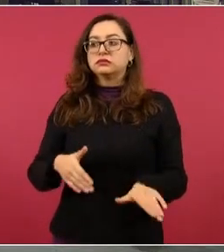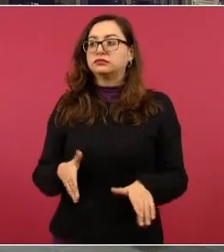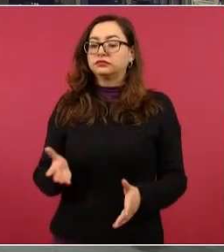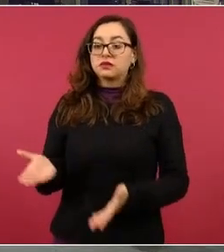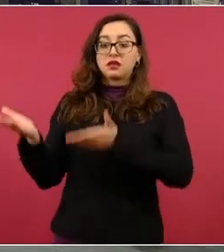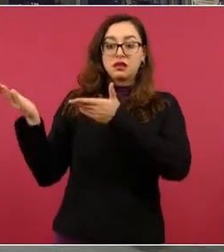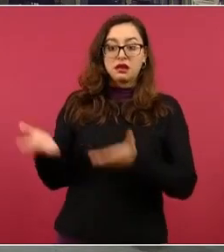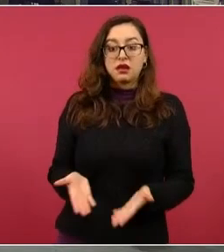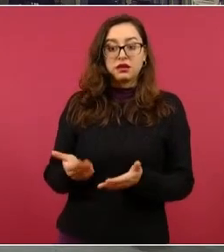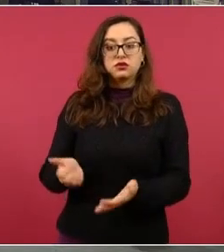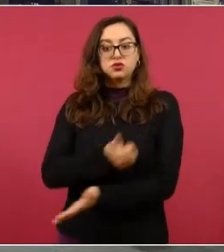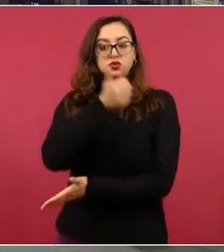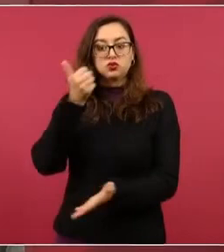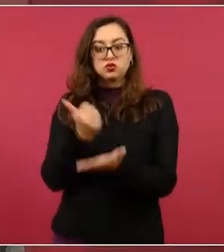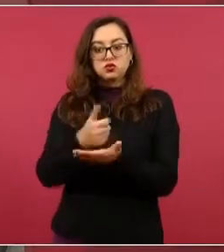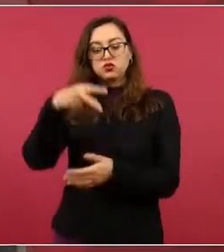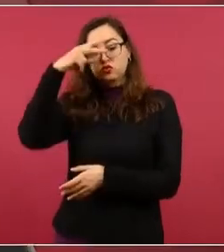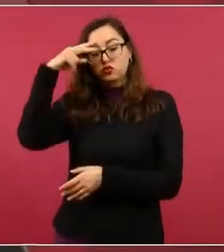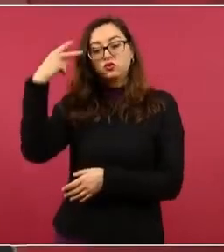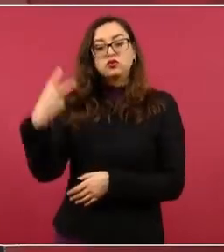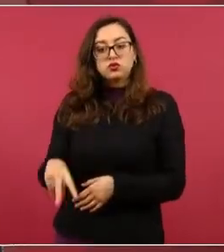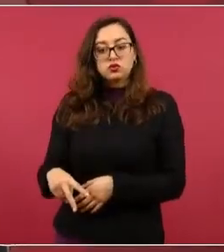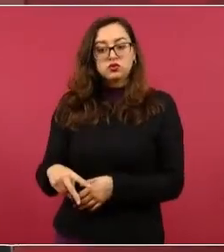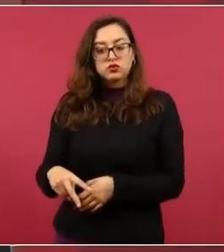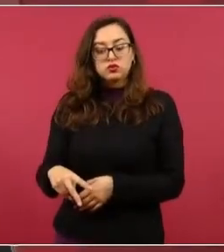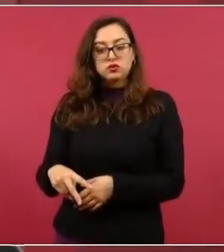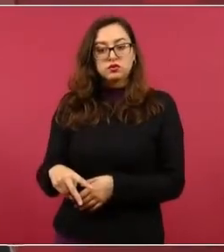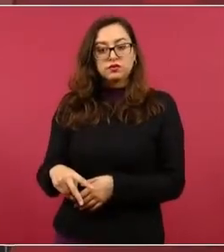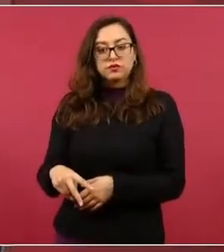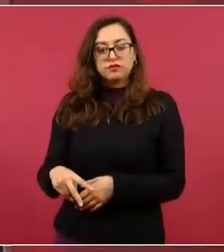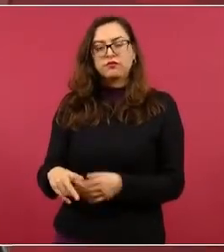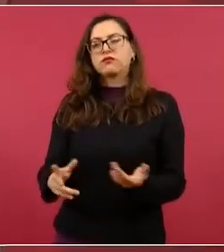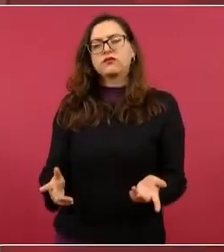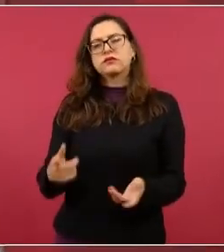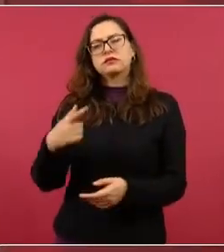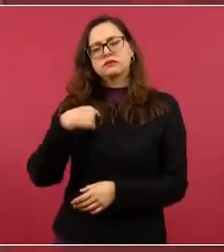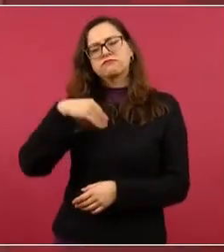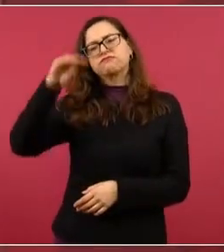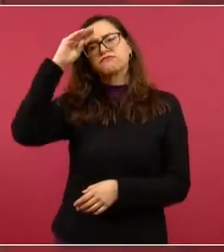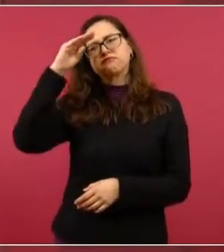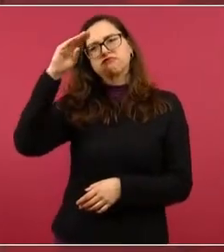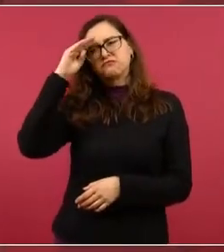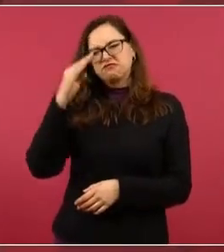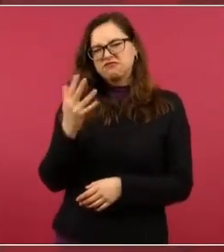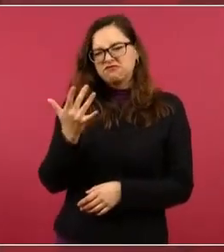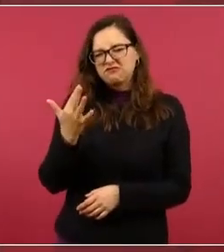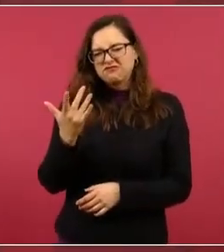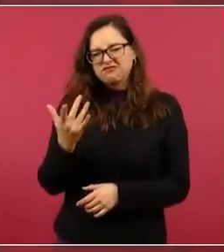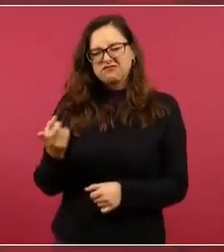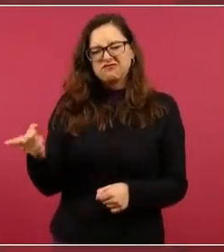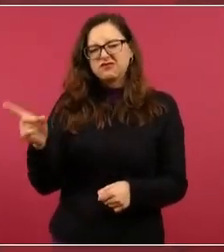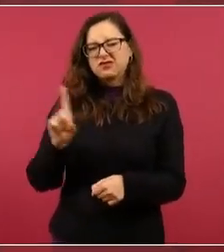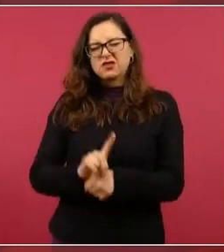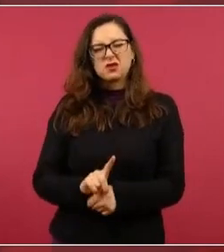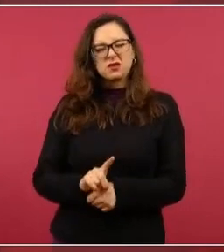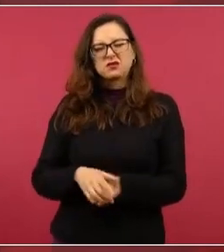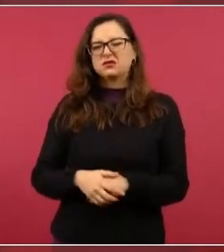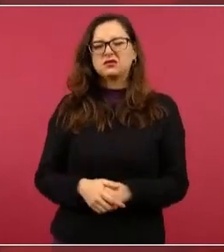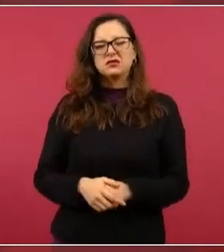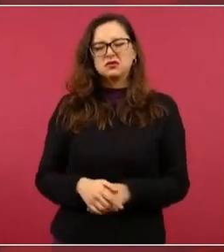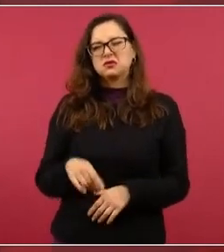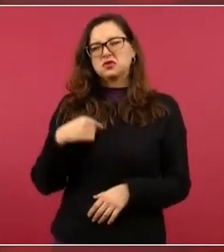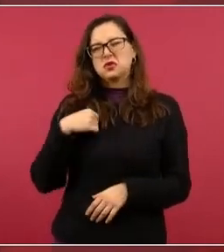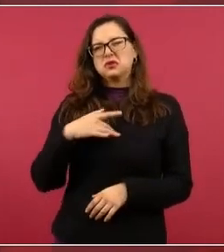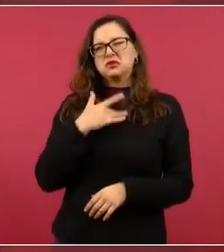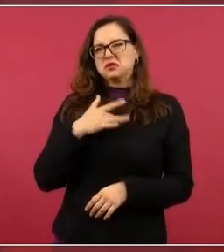en menos de 50 días, que caminamos 25, 30